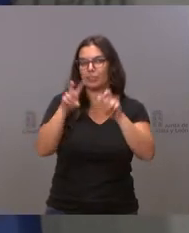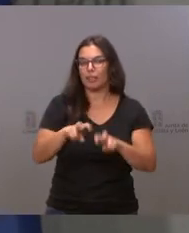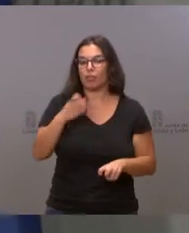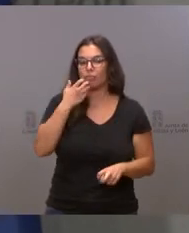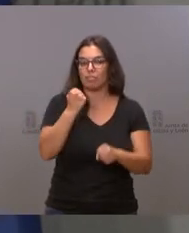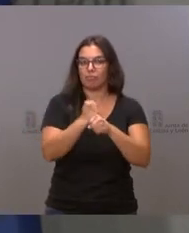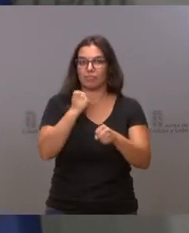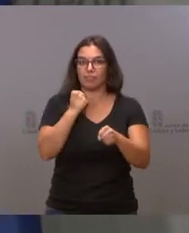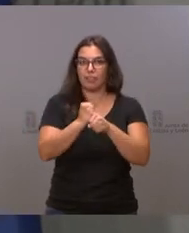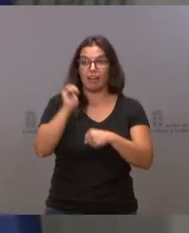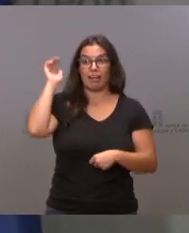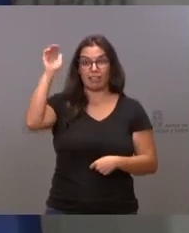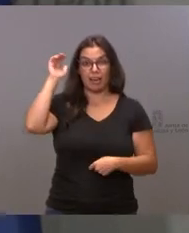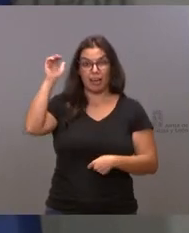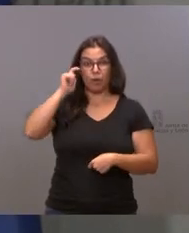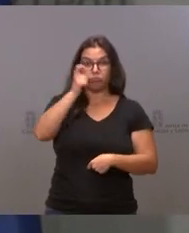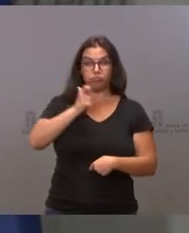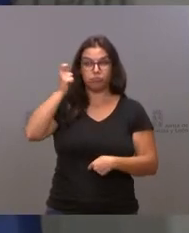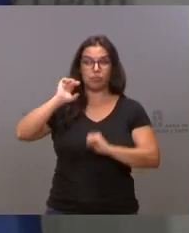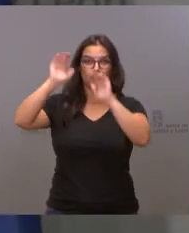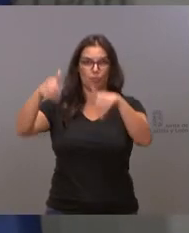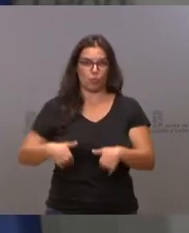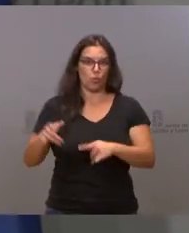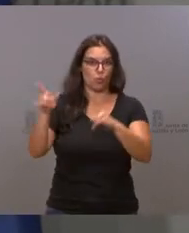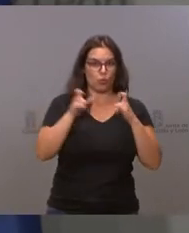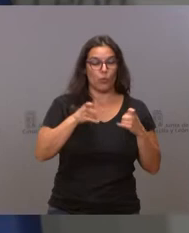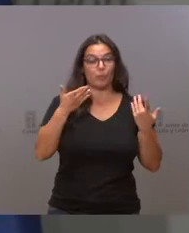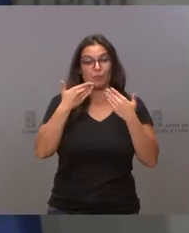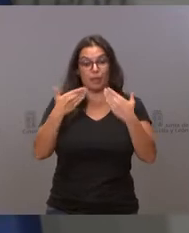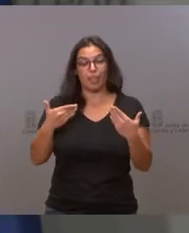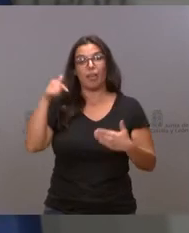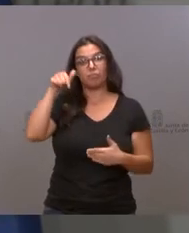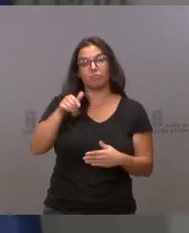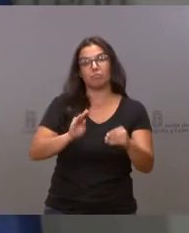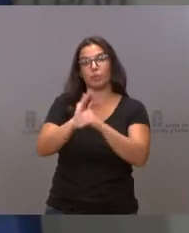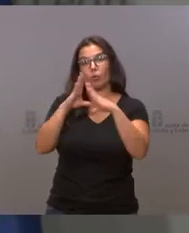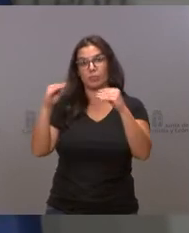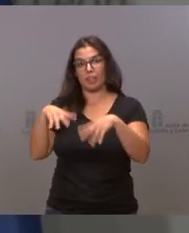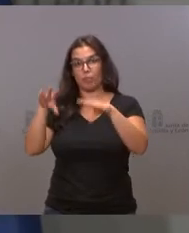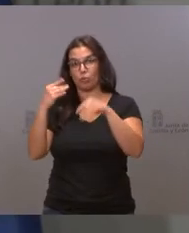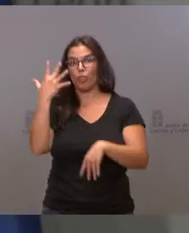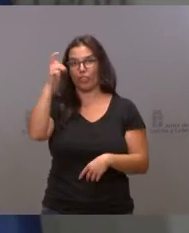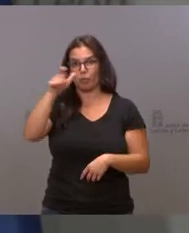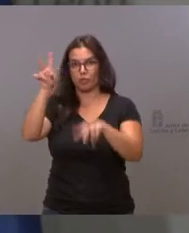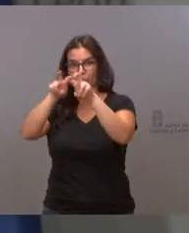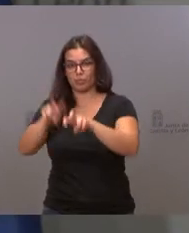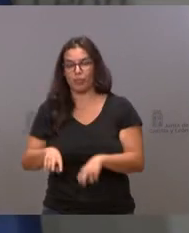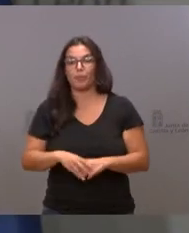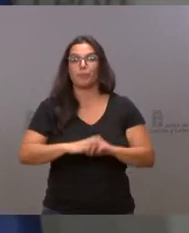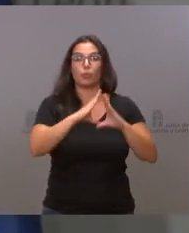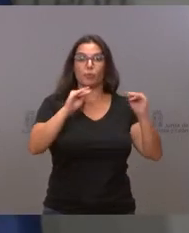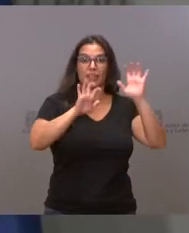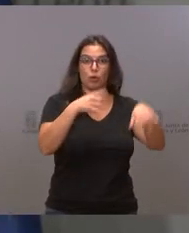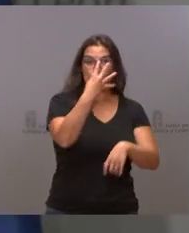profesional en el extranjero. Gracias a estas ayudas, la Universidad de Burgos puede contar con cinco investigadores más, la de León con